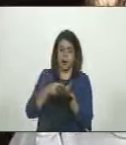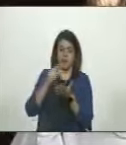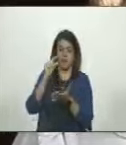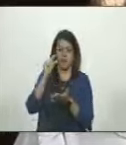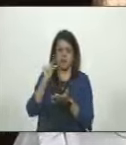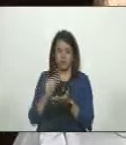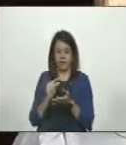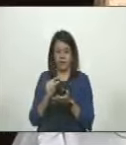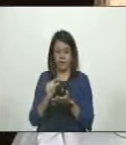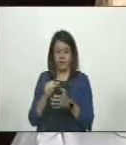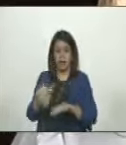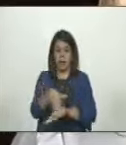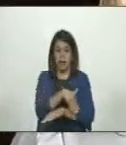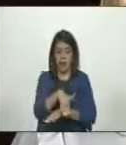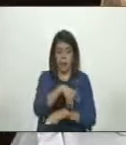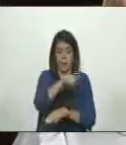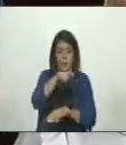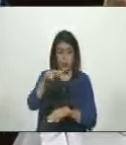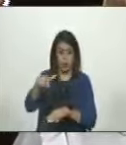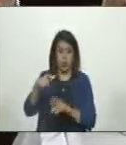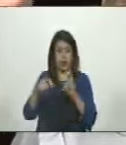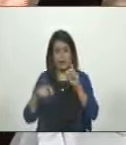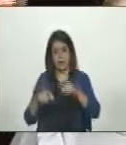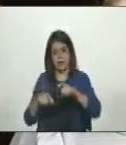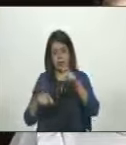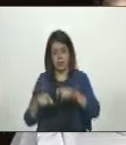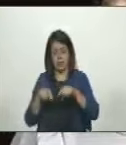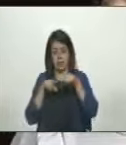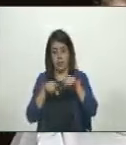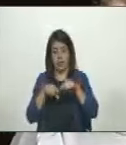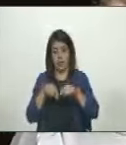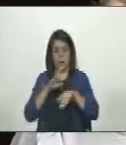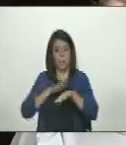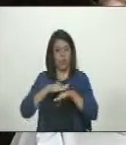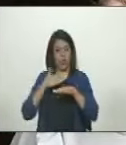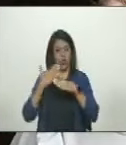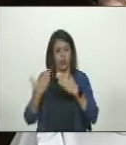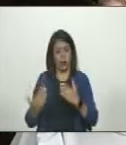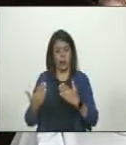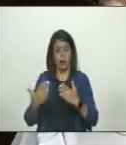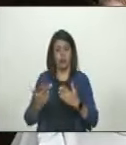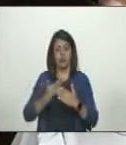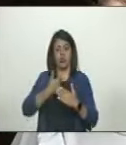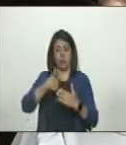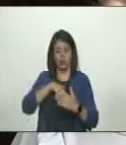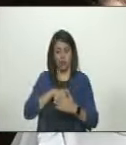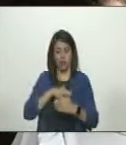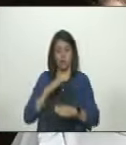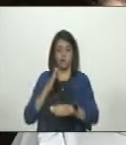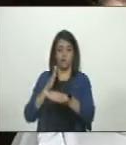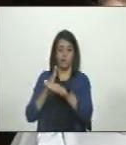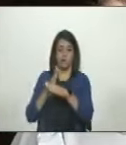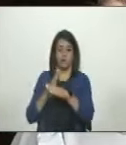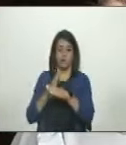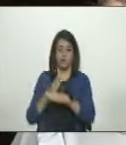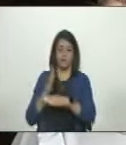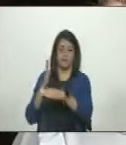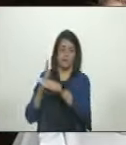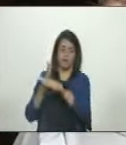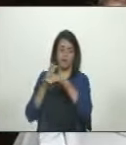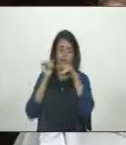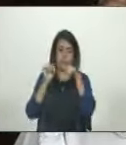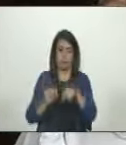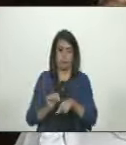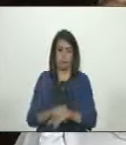ciudadano que está en la calle cada día tiene más necesidades. Producto de todo lo que nos hemos opuesto. Nos hemos opuesto